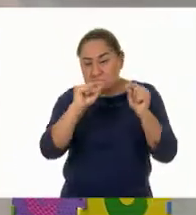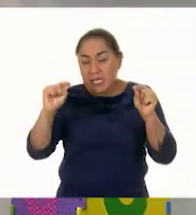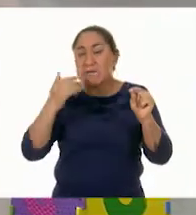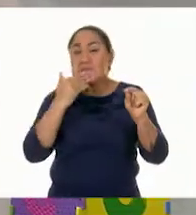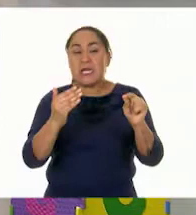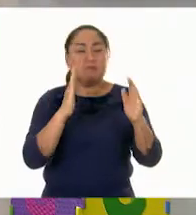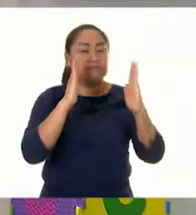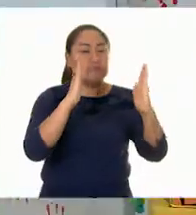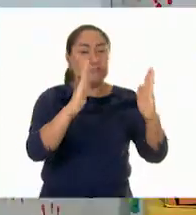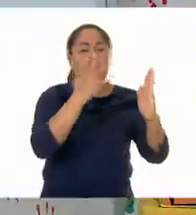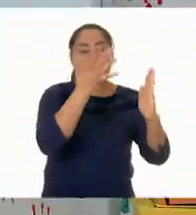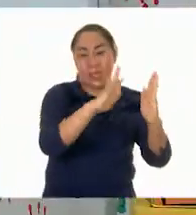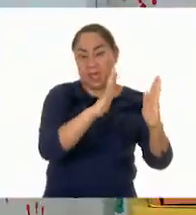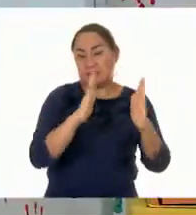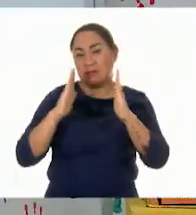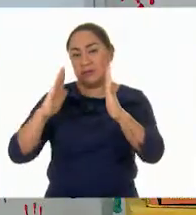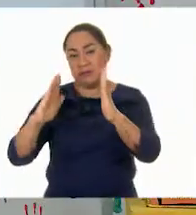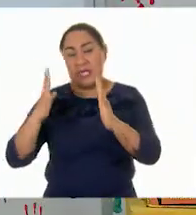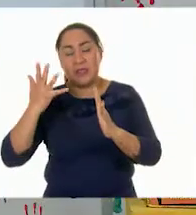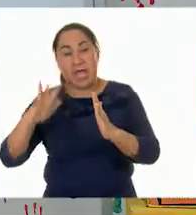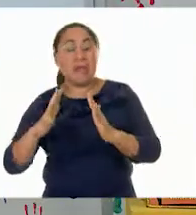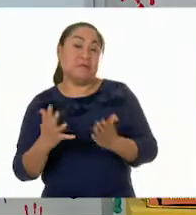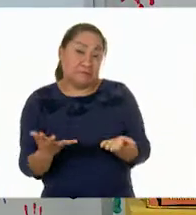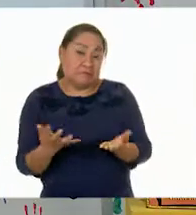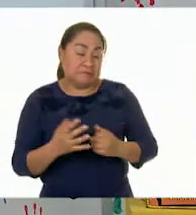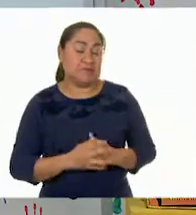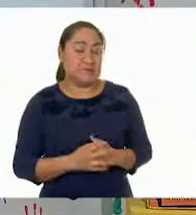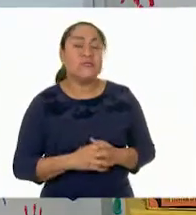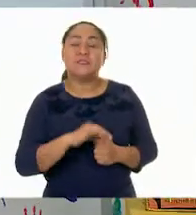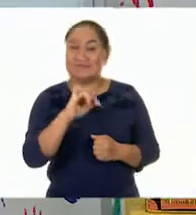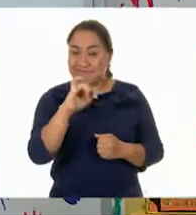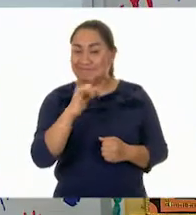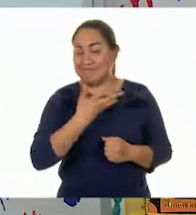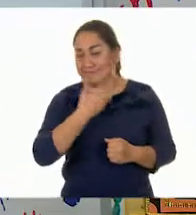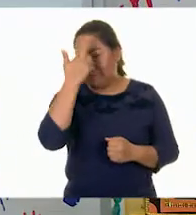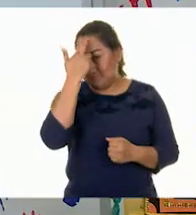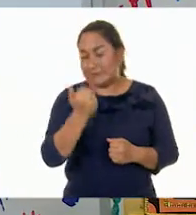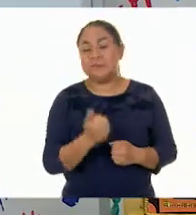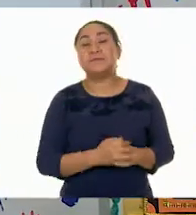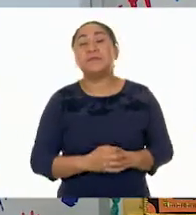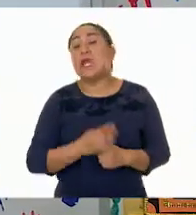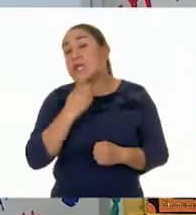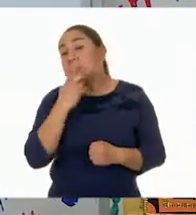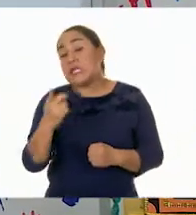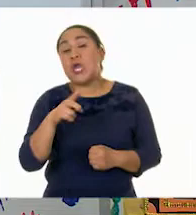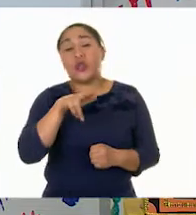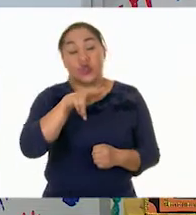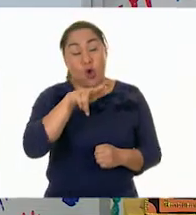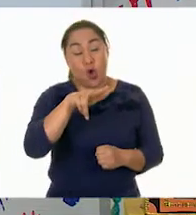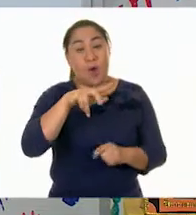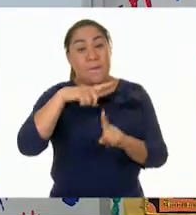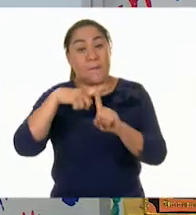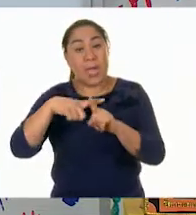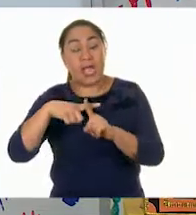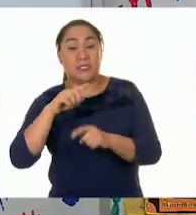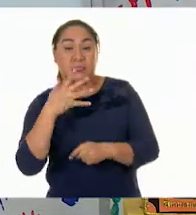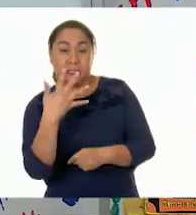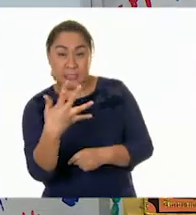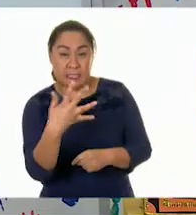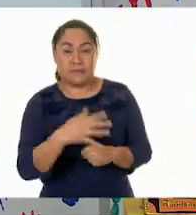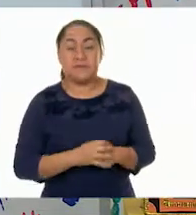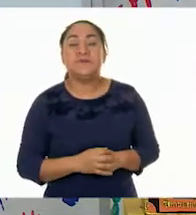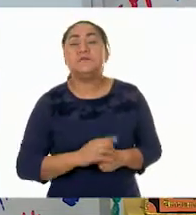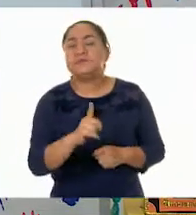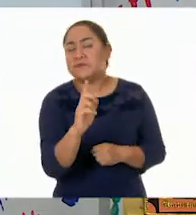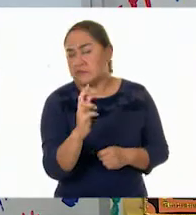Así es. Entonces, aquí el primer salto será dieciocho más cinco. Pero recuerden que estamos trabajando